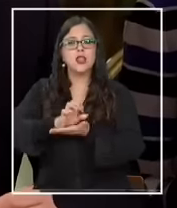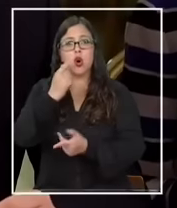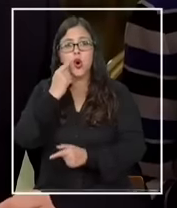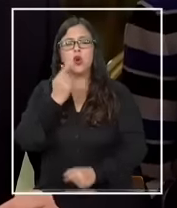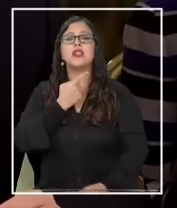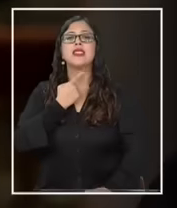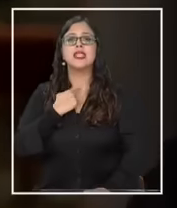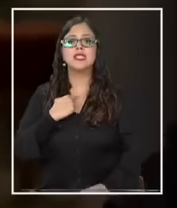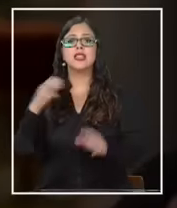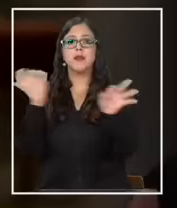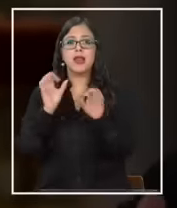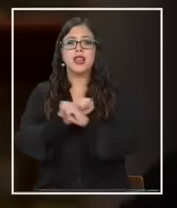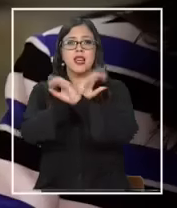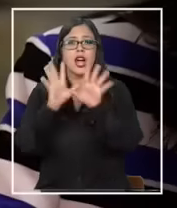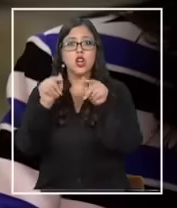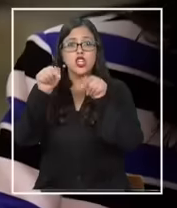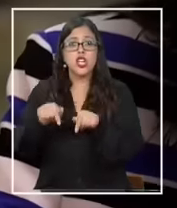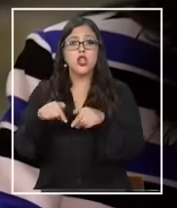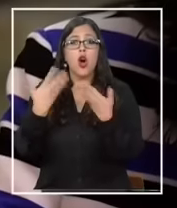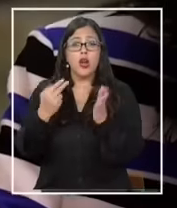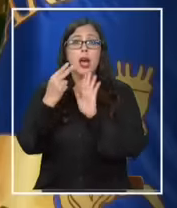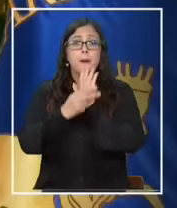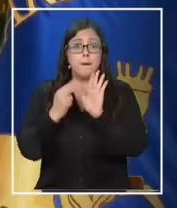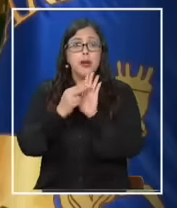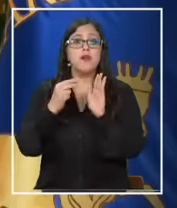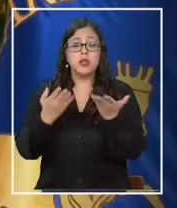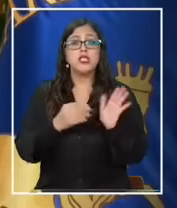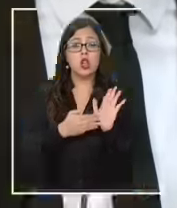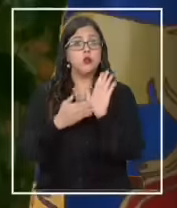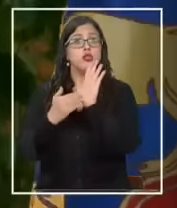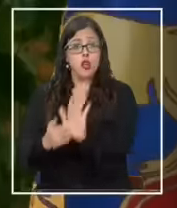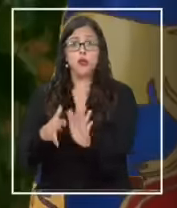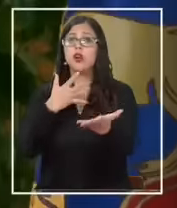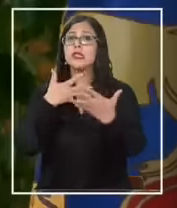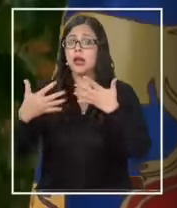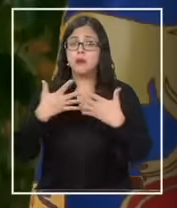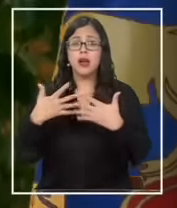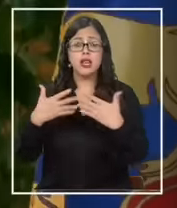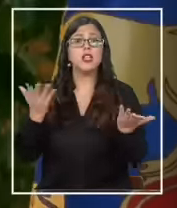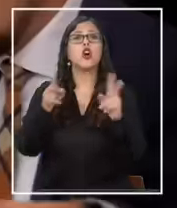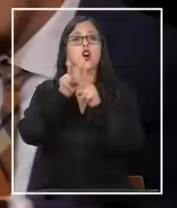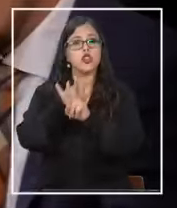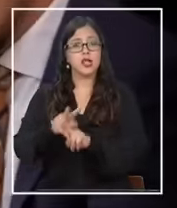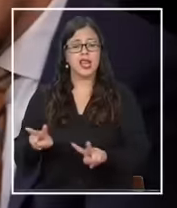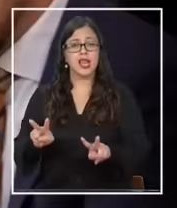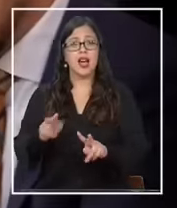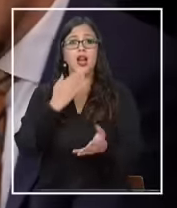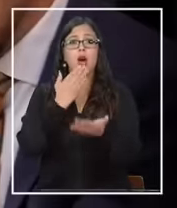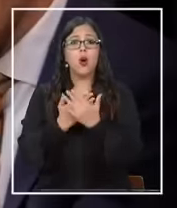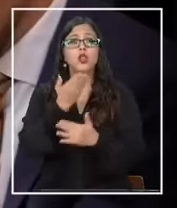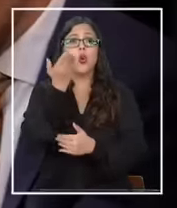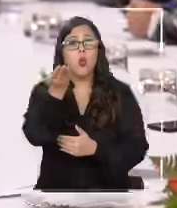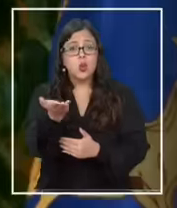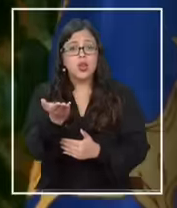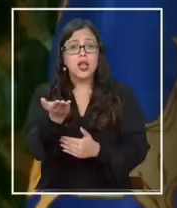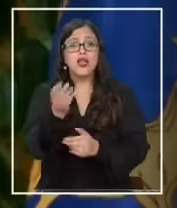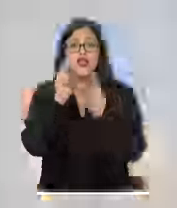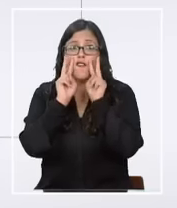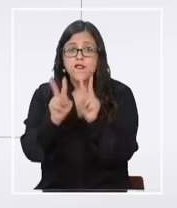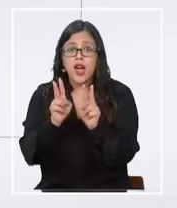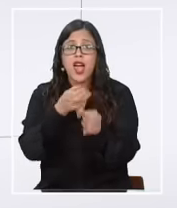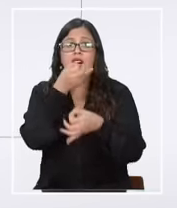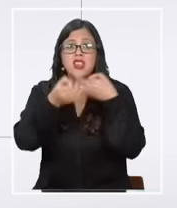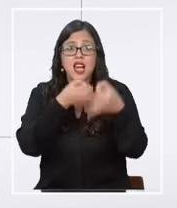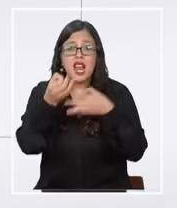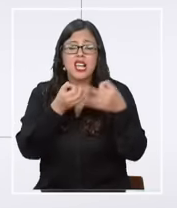interesante hacer una aclaración y esto está ocurriendo en directo así que se lo transparentamos con toda tranquilidad cuando usted escucha estas declaraciones